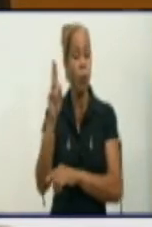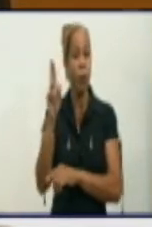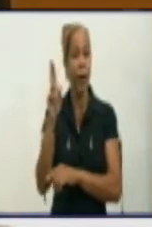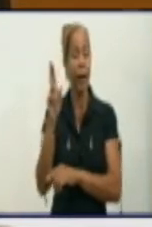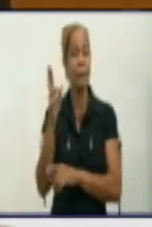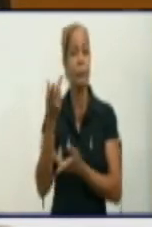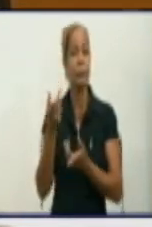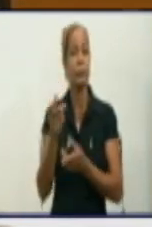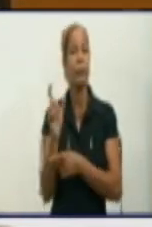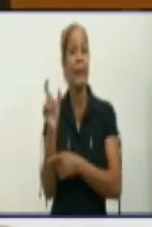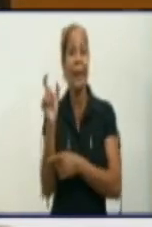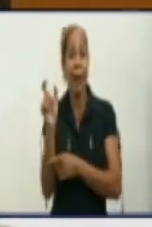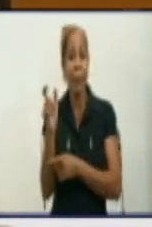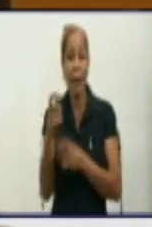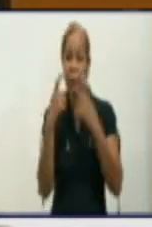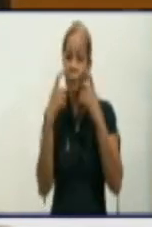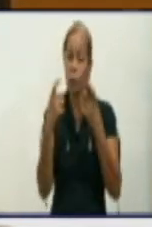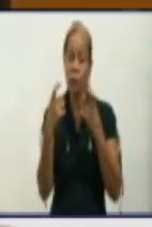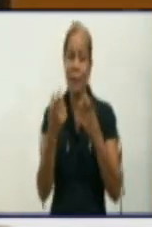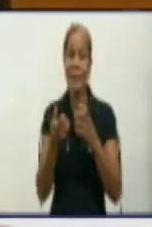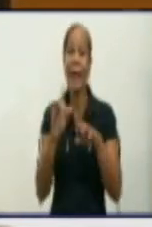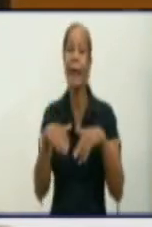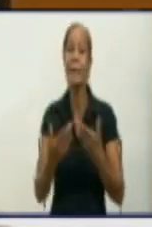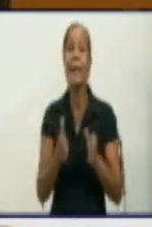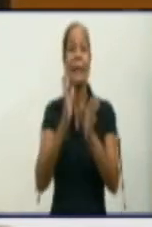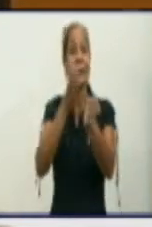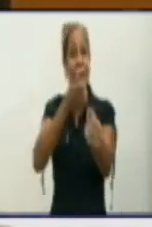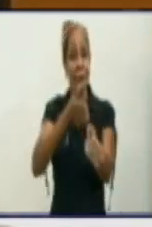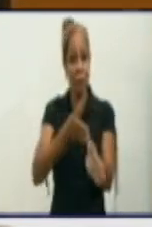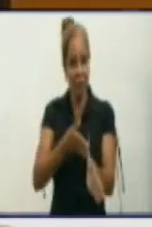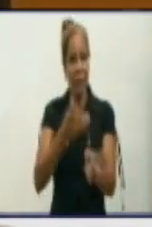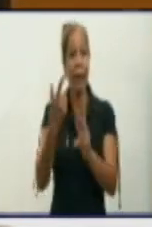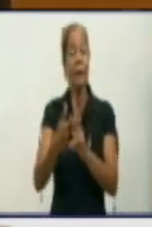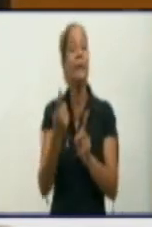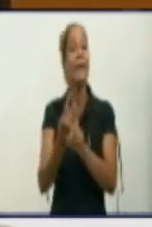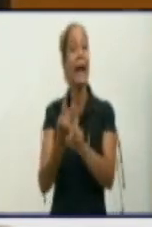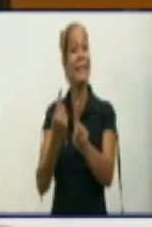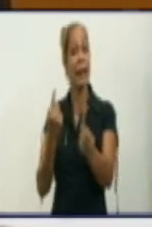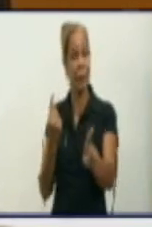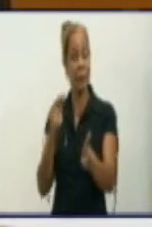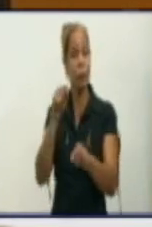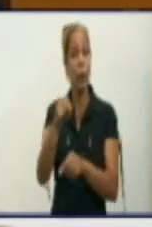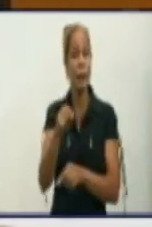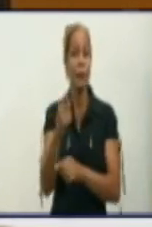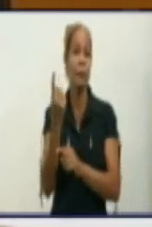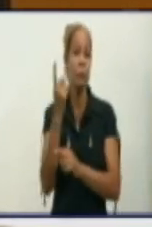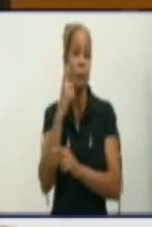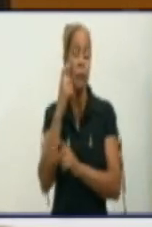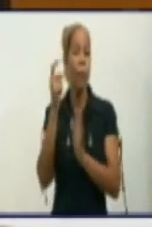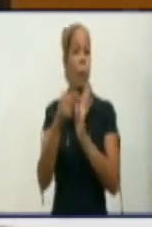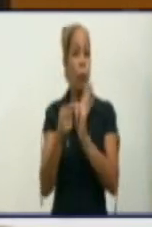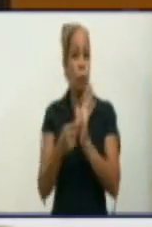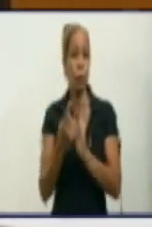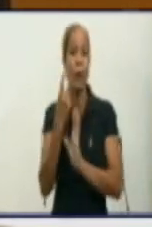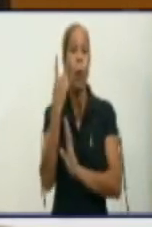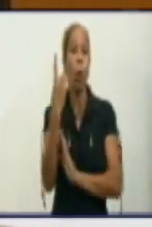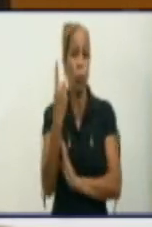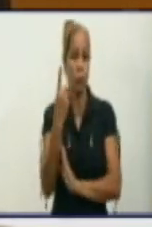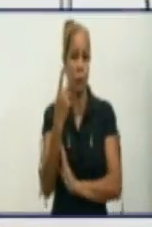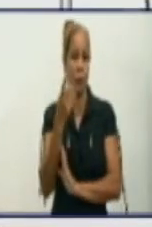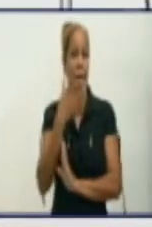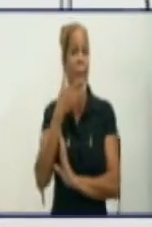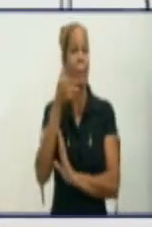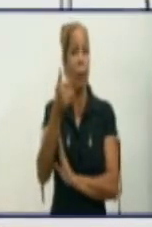disciplina y aislamiento, confinamiento. Es lo único que nos va a garantizar ir disminuyendo la cadena de transmisión.